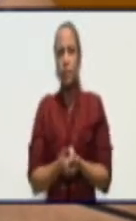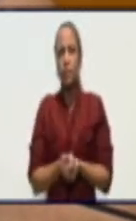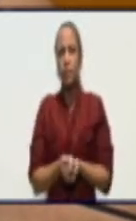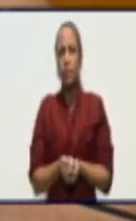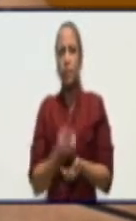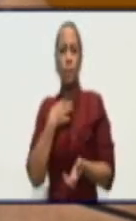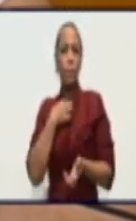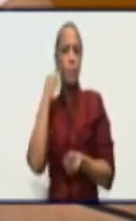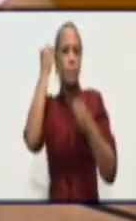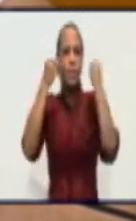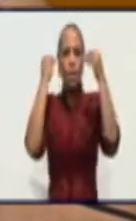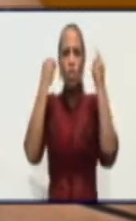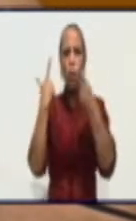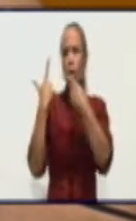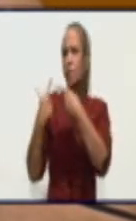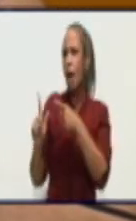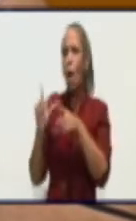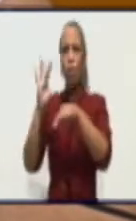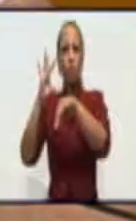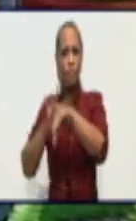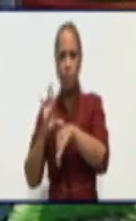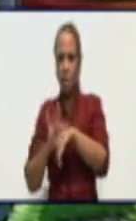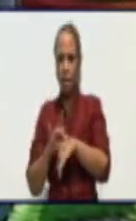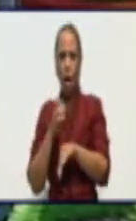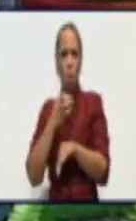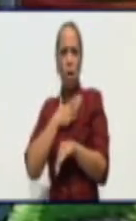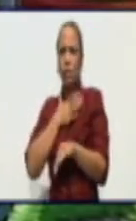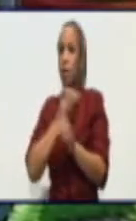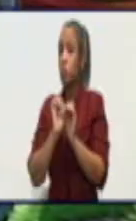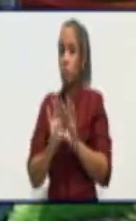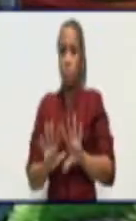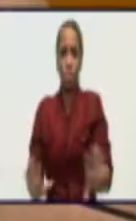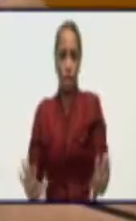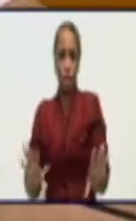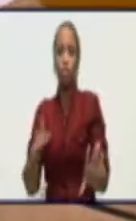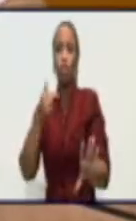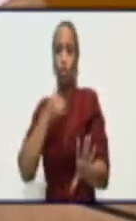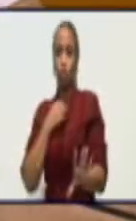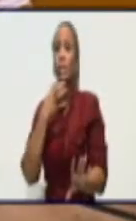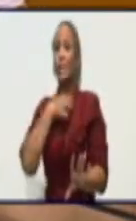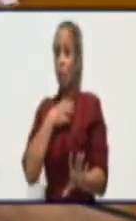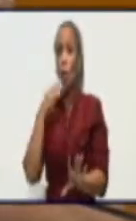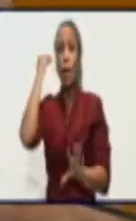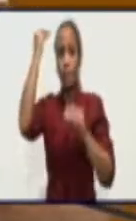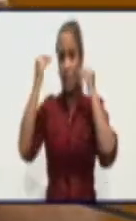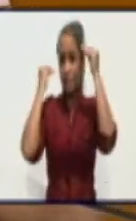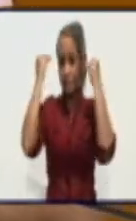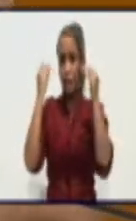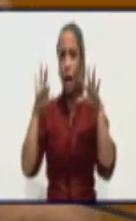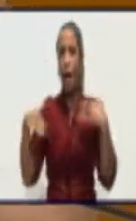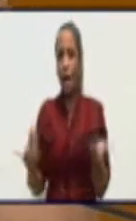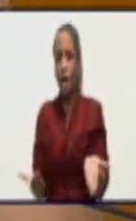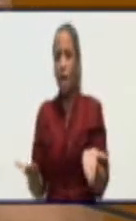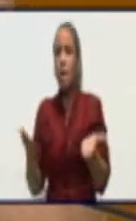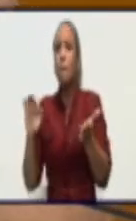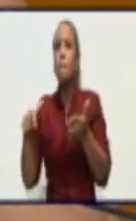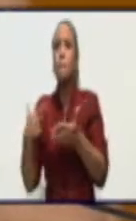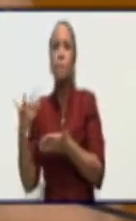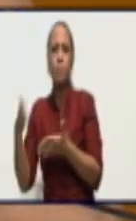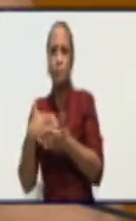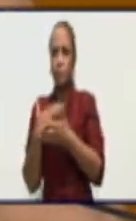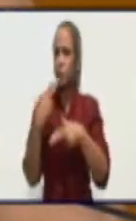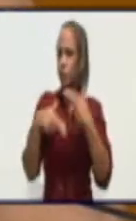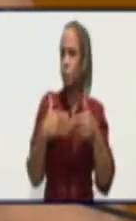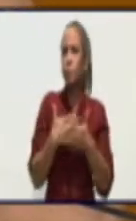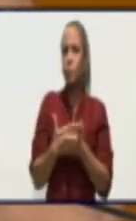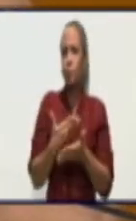ni que sea otra enfermedad respiratoria ni común ni un catarro común yo tengo que pensar hasta que nada me demuestre lo contrario que en